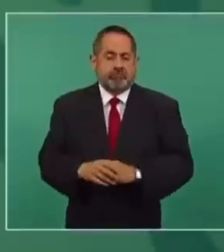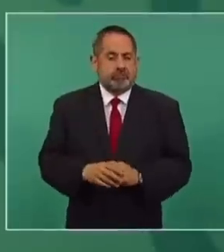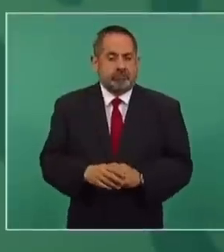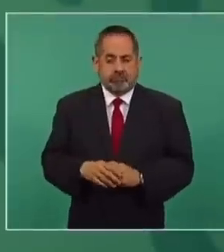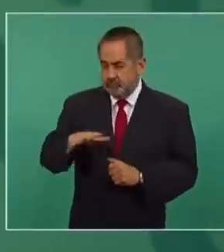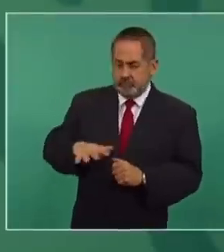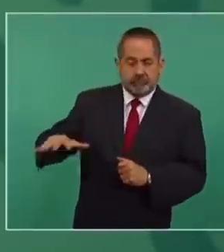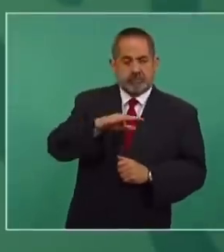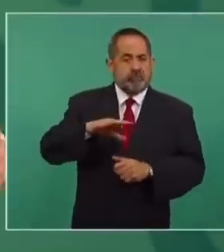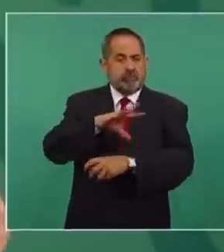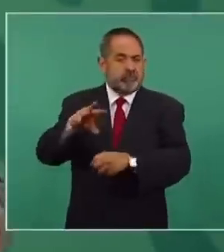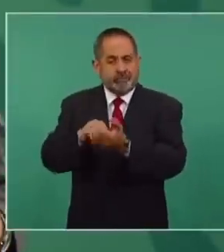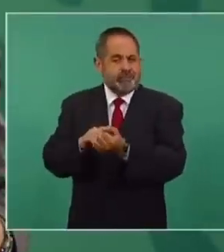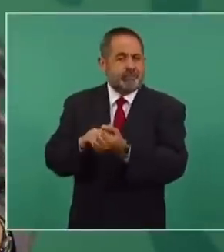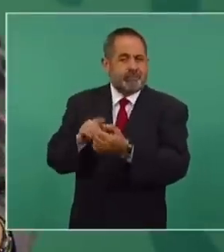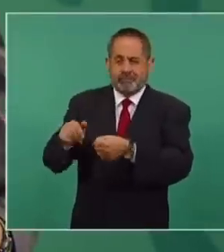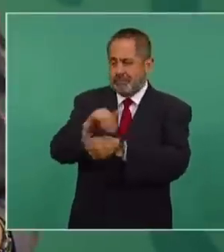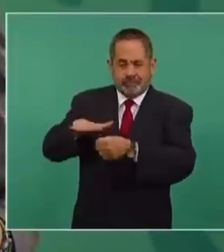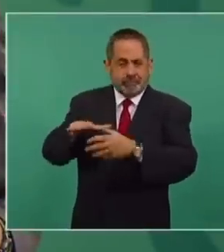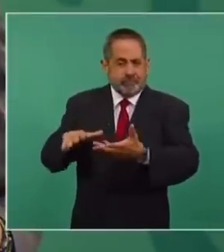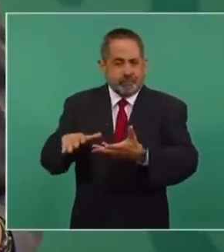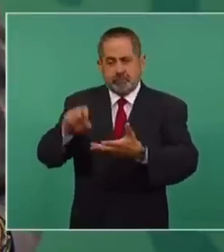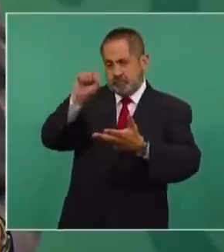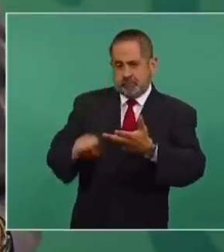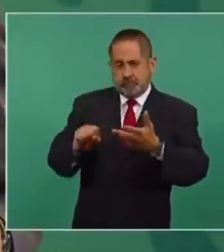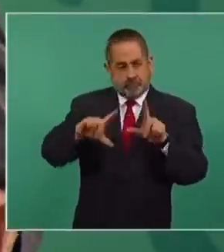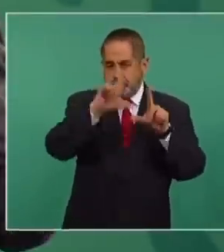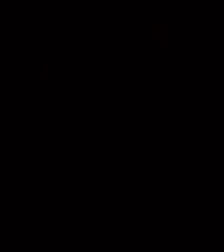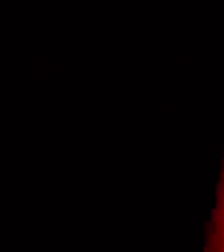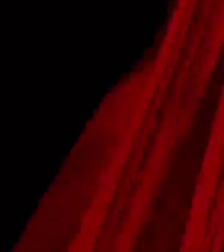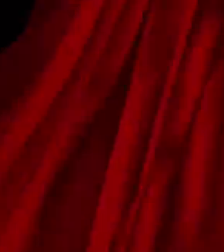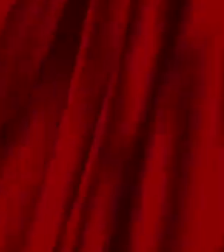en todo lo que es el sureste.